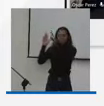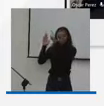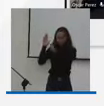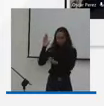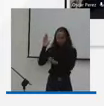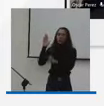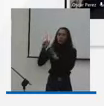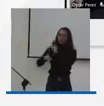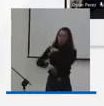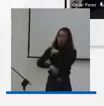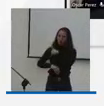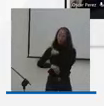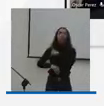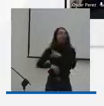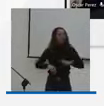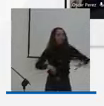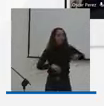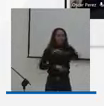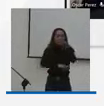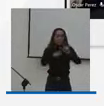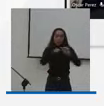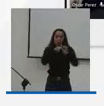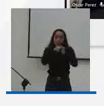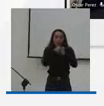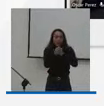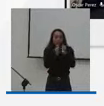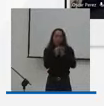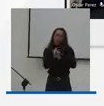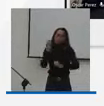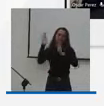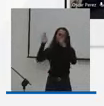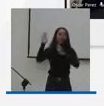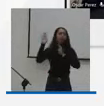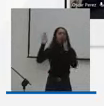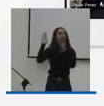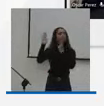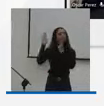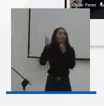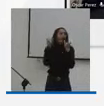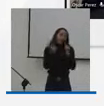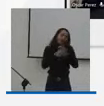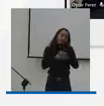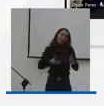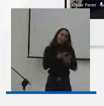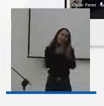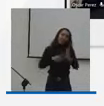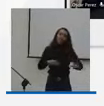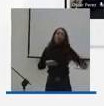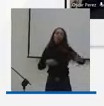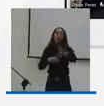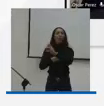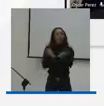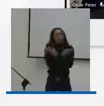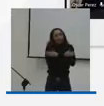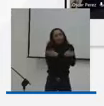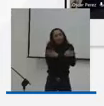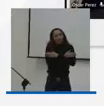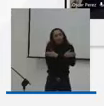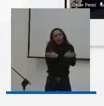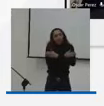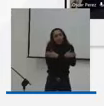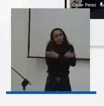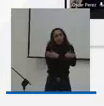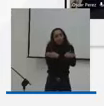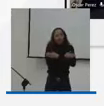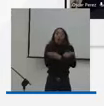colombiano. Saludarlos entonces cordialmente, enviarles un afectuoso abrazo, decirles que se van a escuchar en